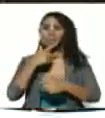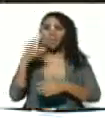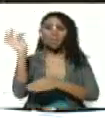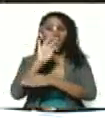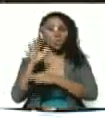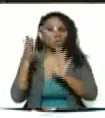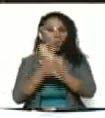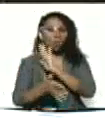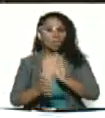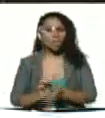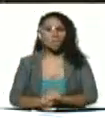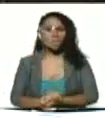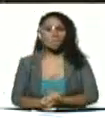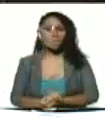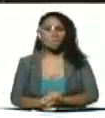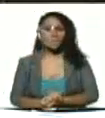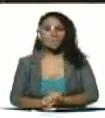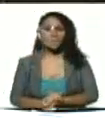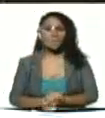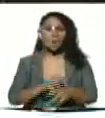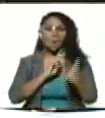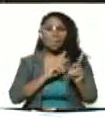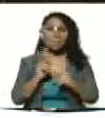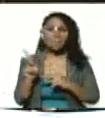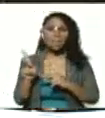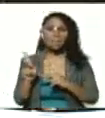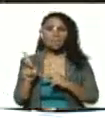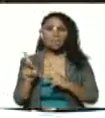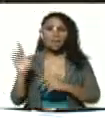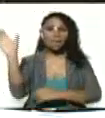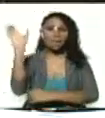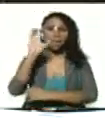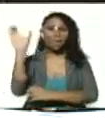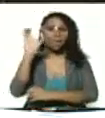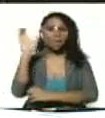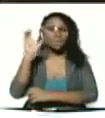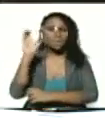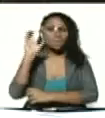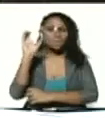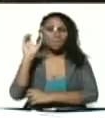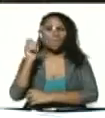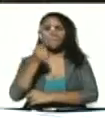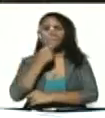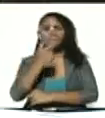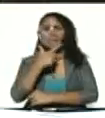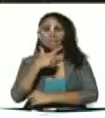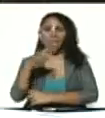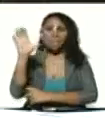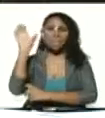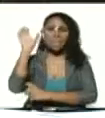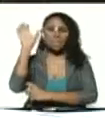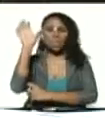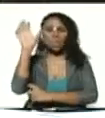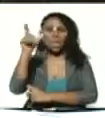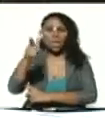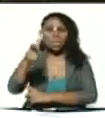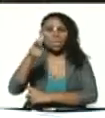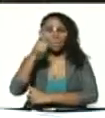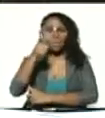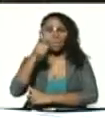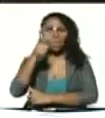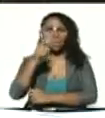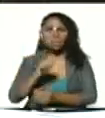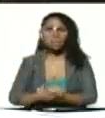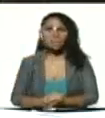es el plan Caracas Bella Patriota y Segura